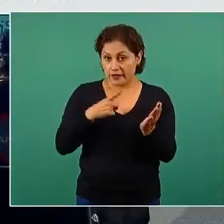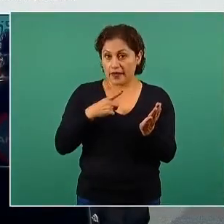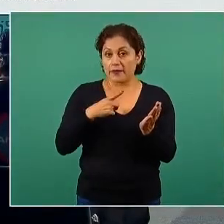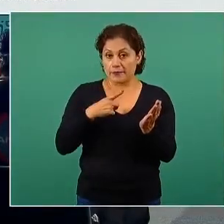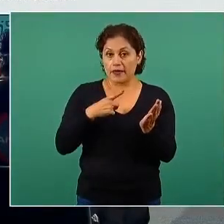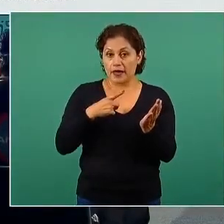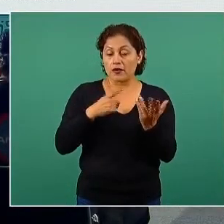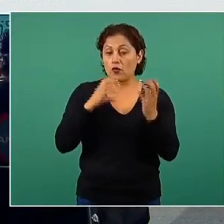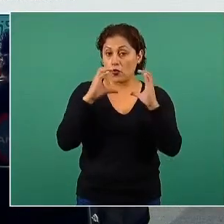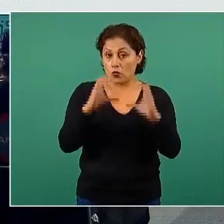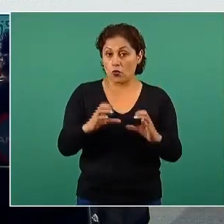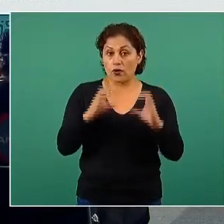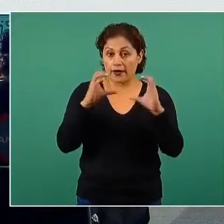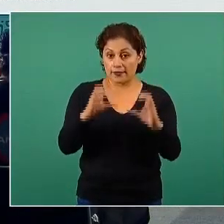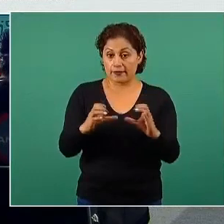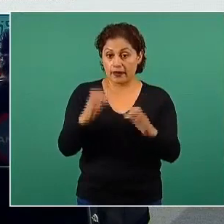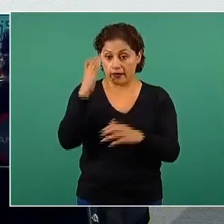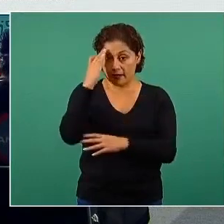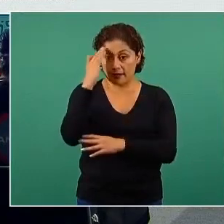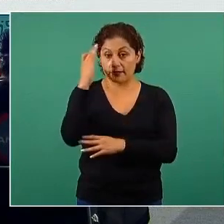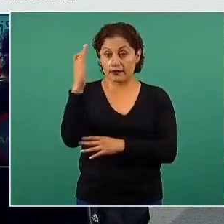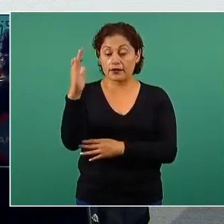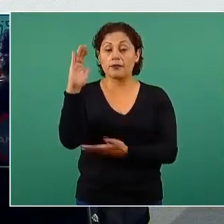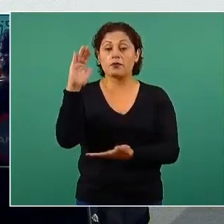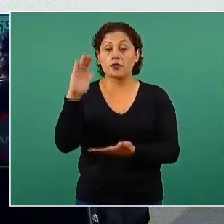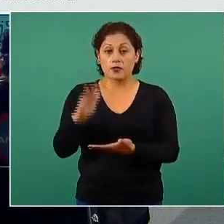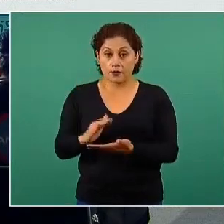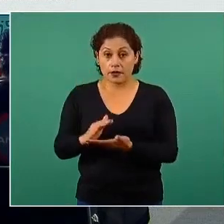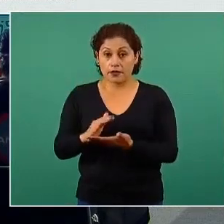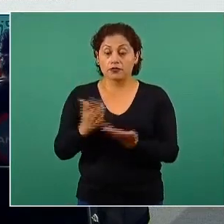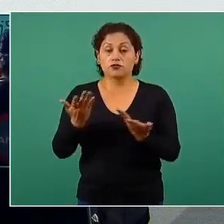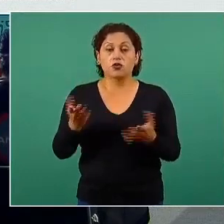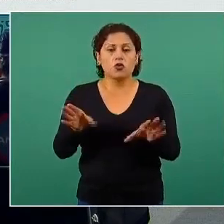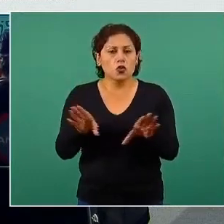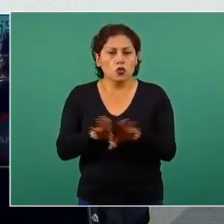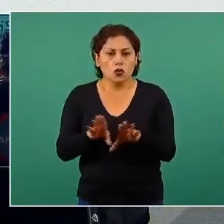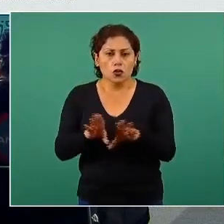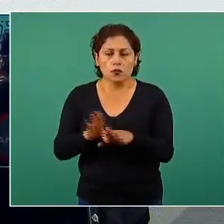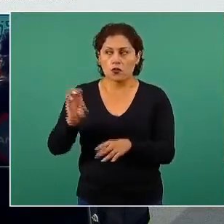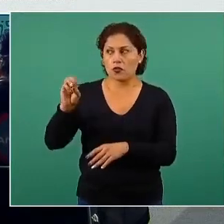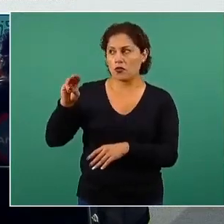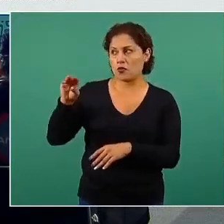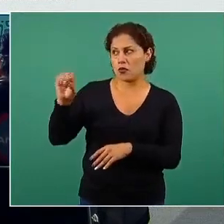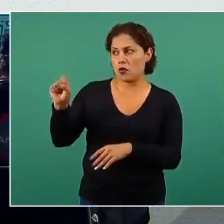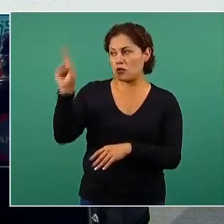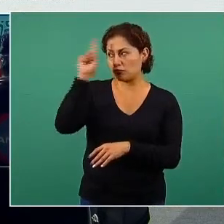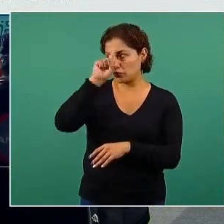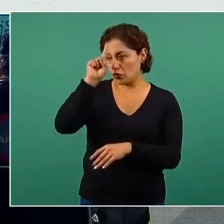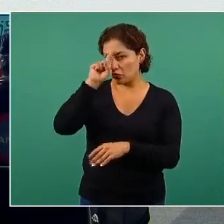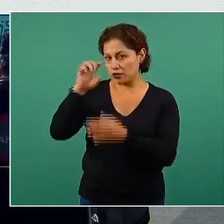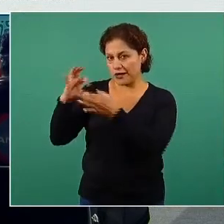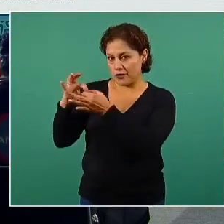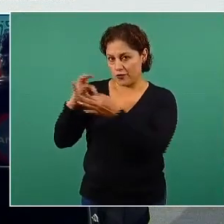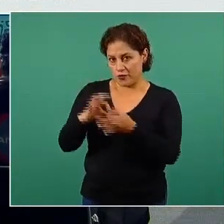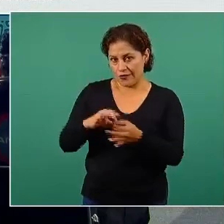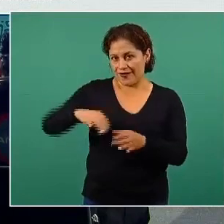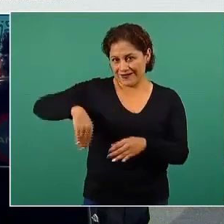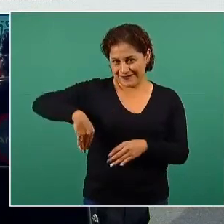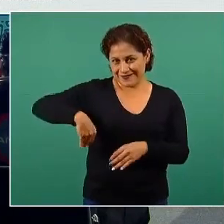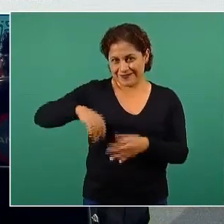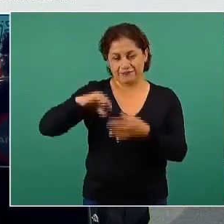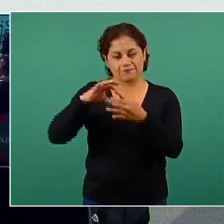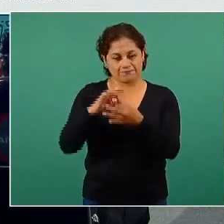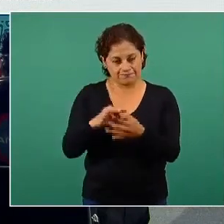Y estos límites pues tienen que responder a las recomendaciones de la Organización Mundial de la Salud que ya revisamos.